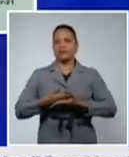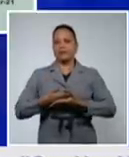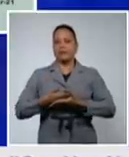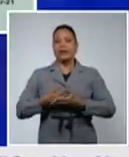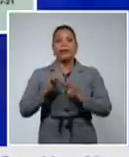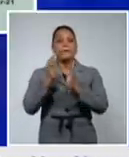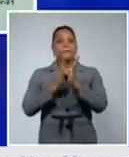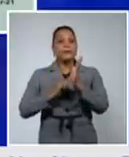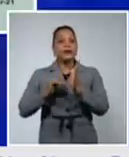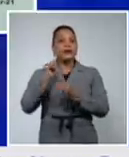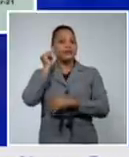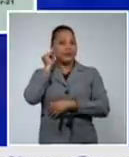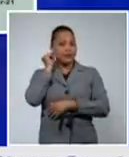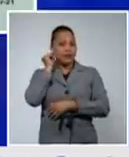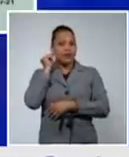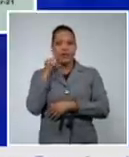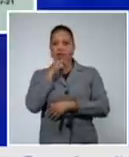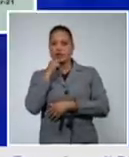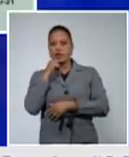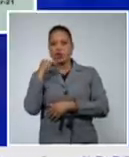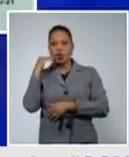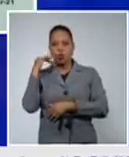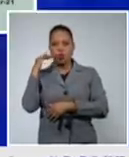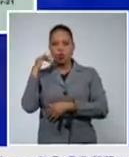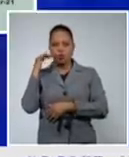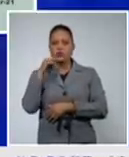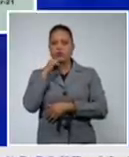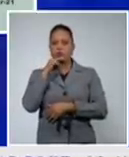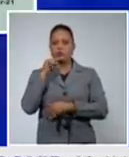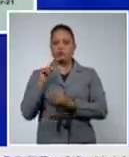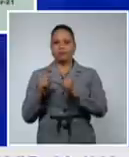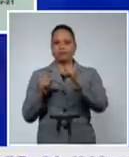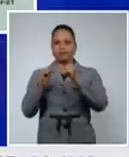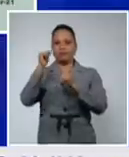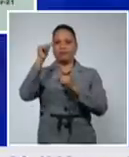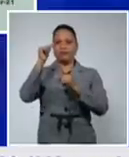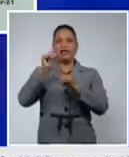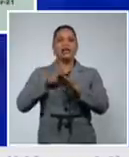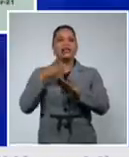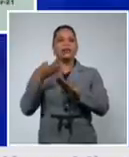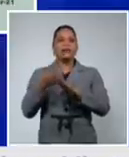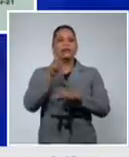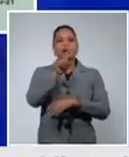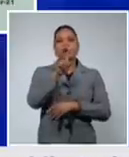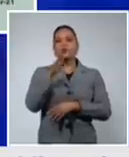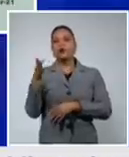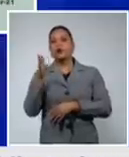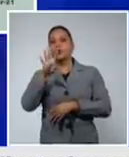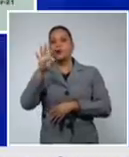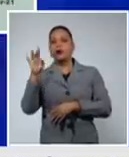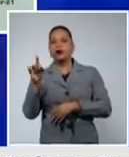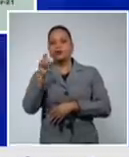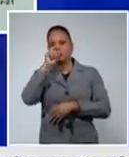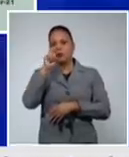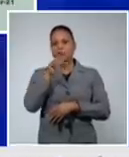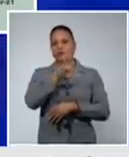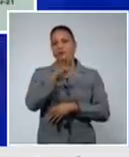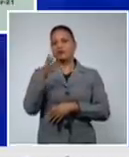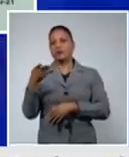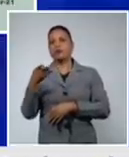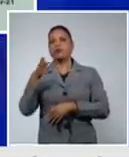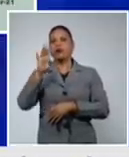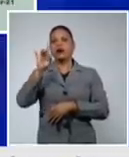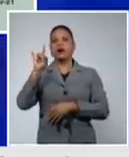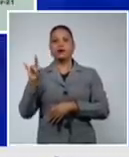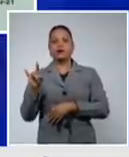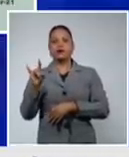que es la roja el número elevado que tuvo después viene de 1 a 4 años de 5 a 9 de 10 a 14 y